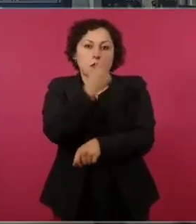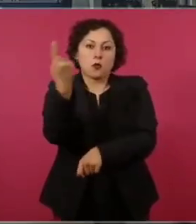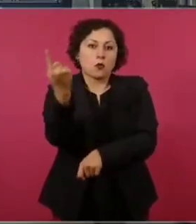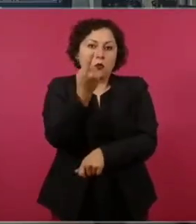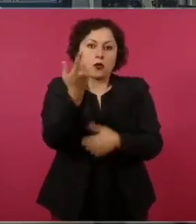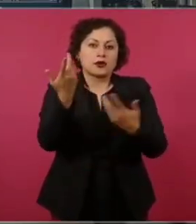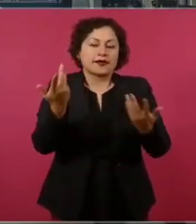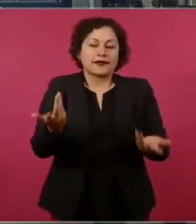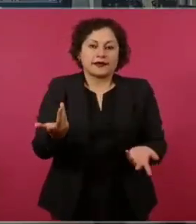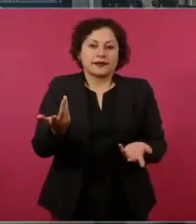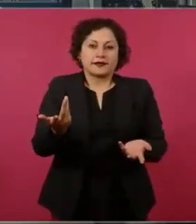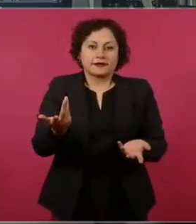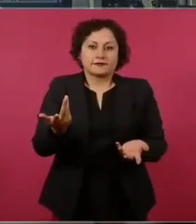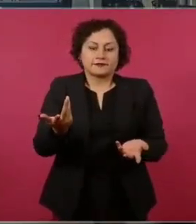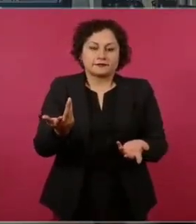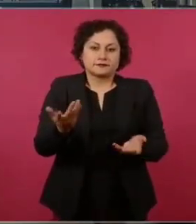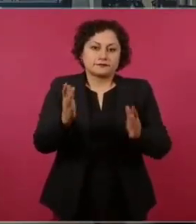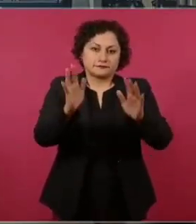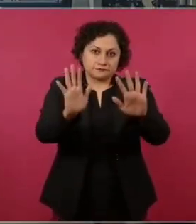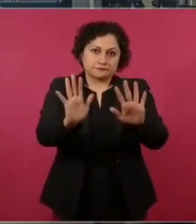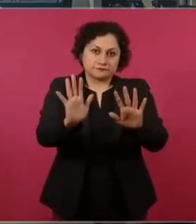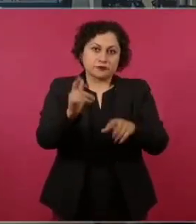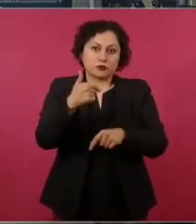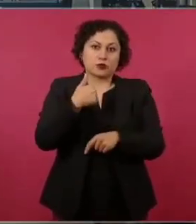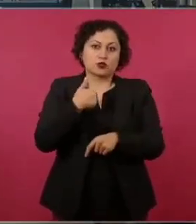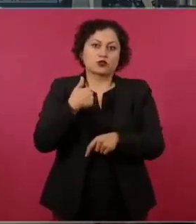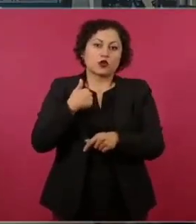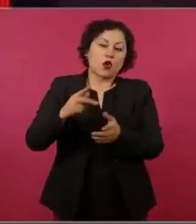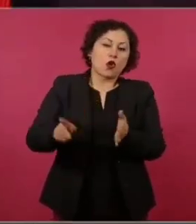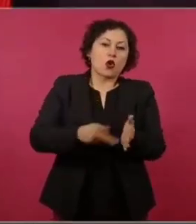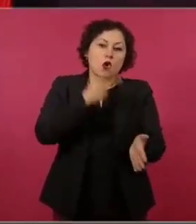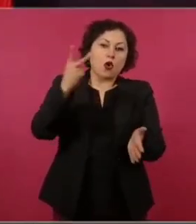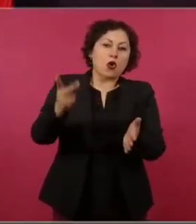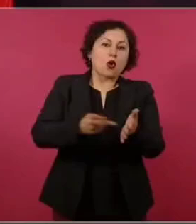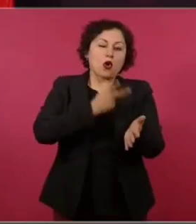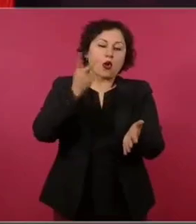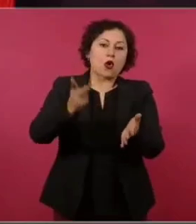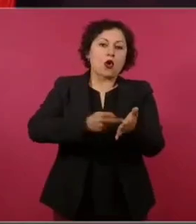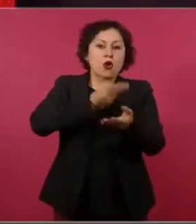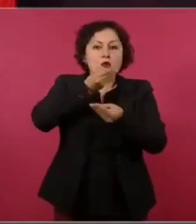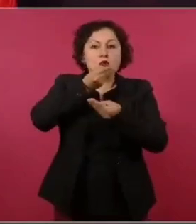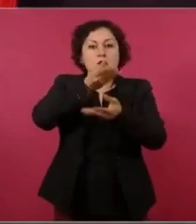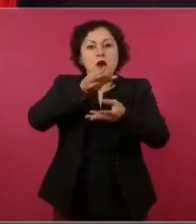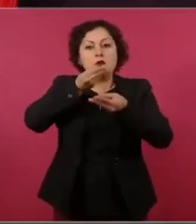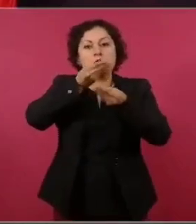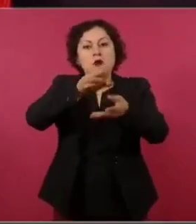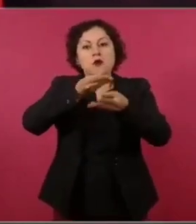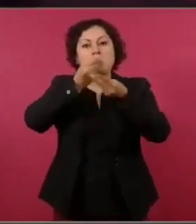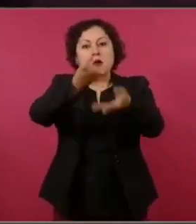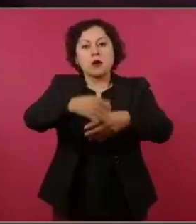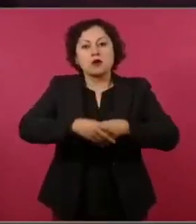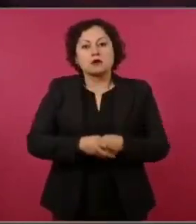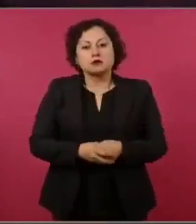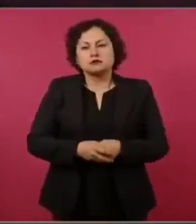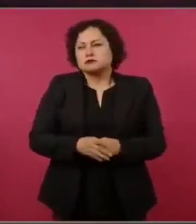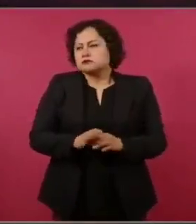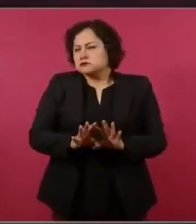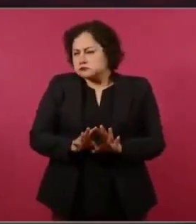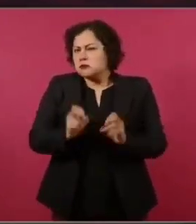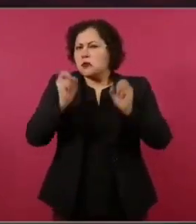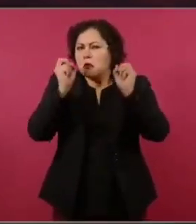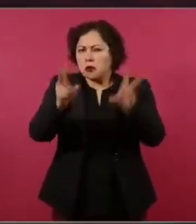replicar. Pues no, fíjense que ya no voy a replicar.